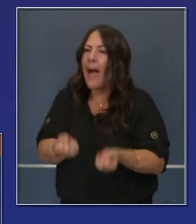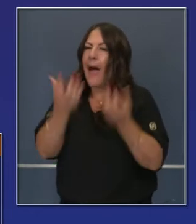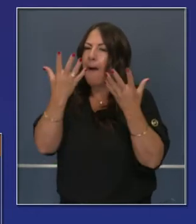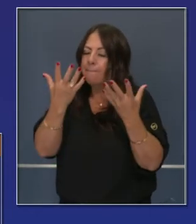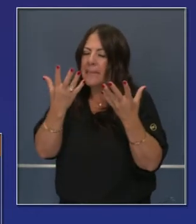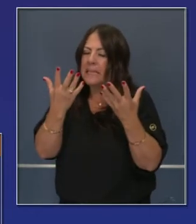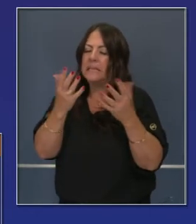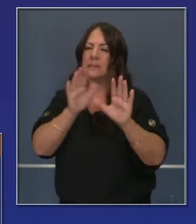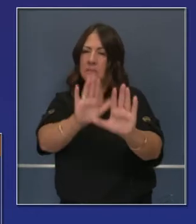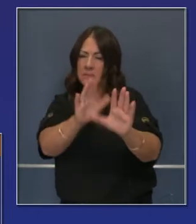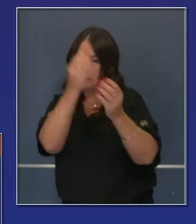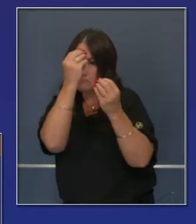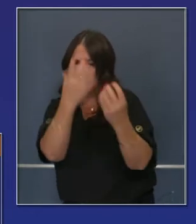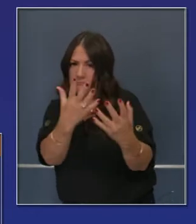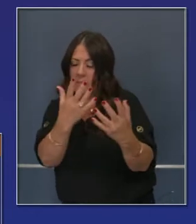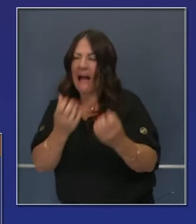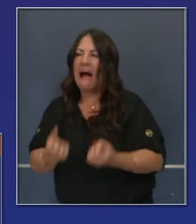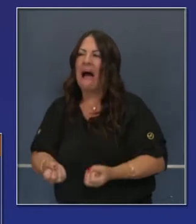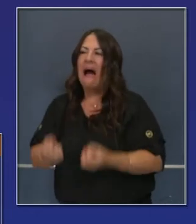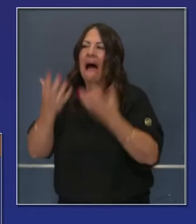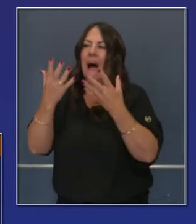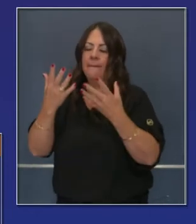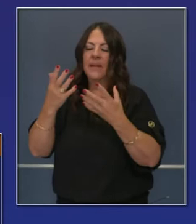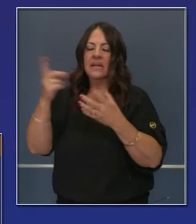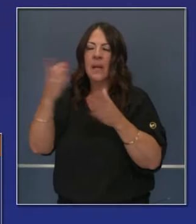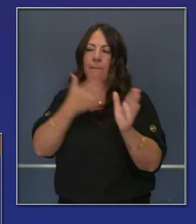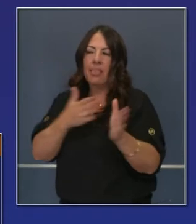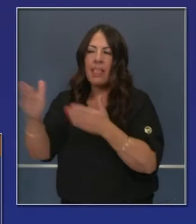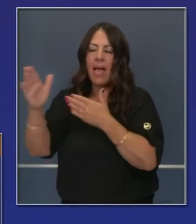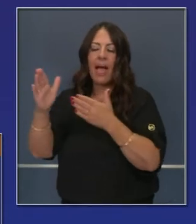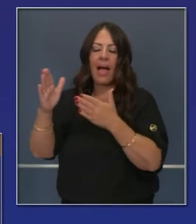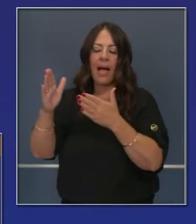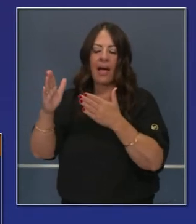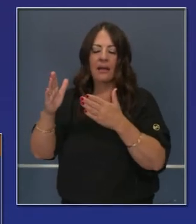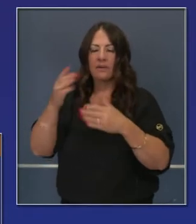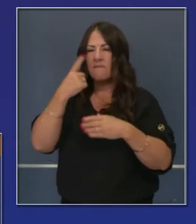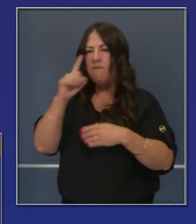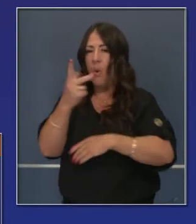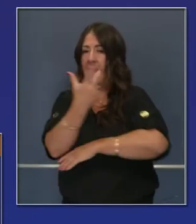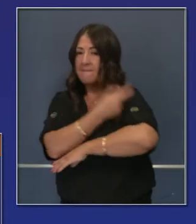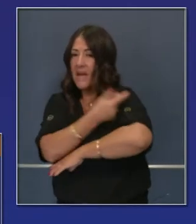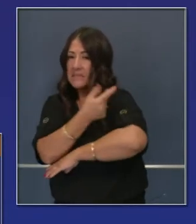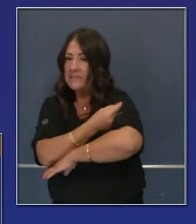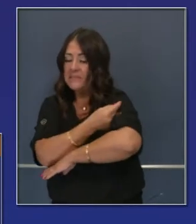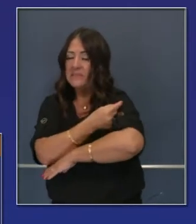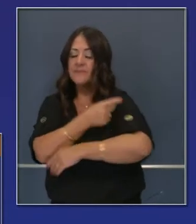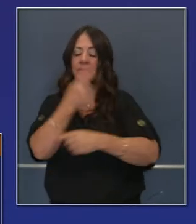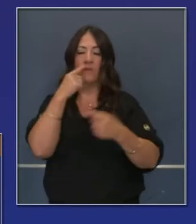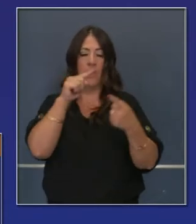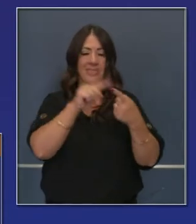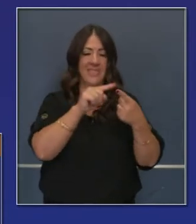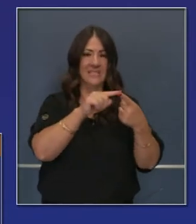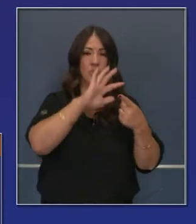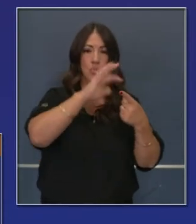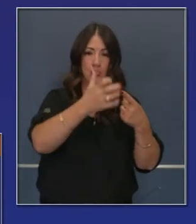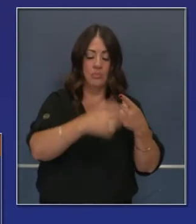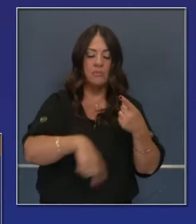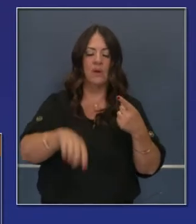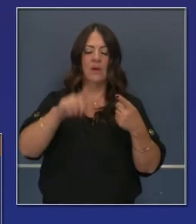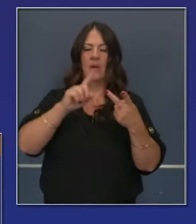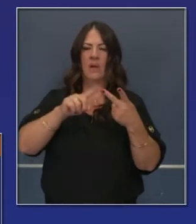aproximación, el punto alto de la aproximación, para tener perspectiva, la aproximación para planificar para las vacunas,